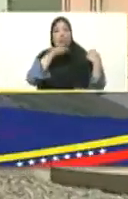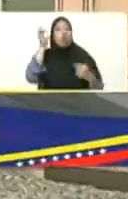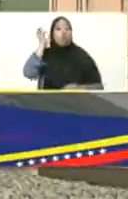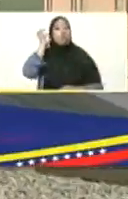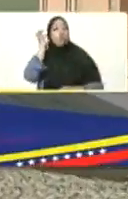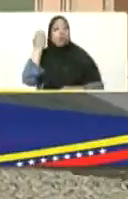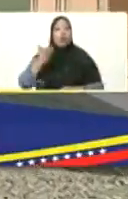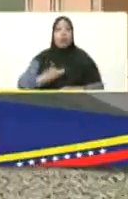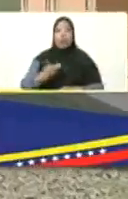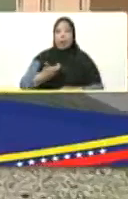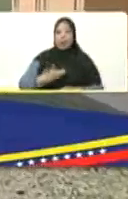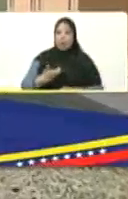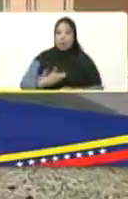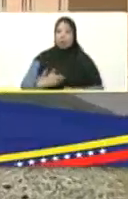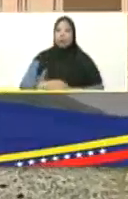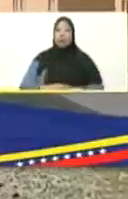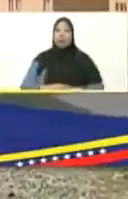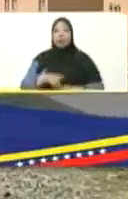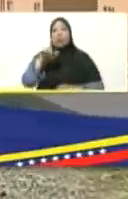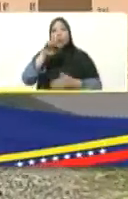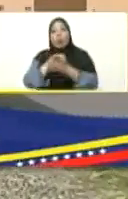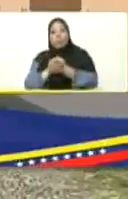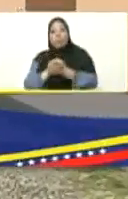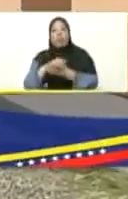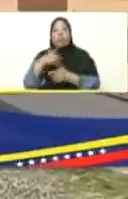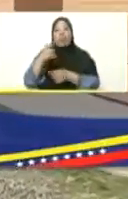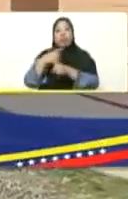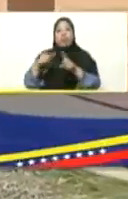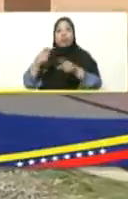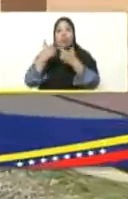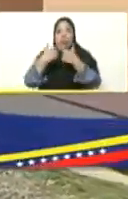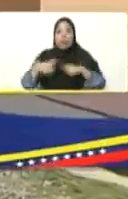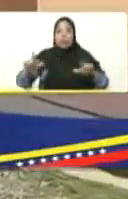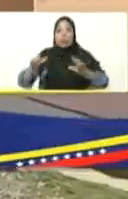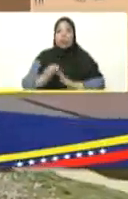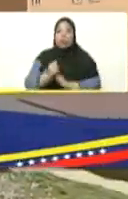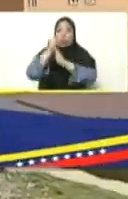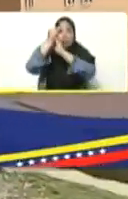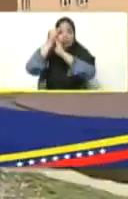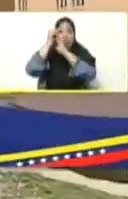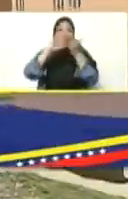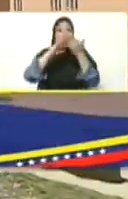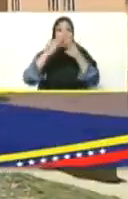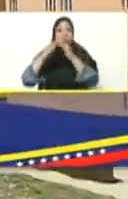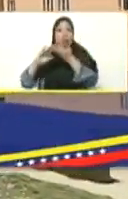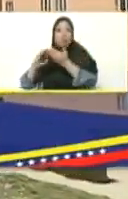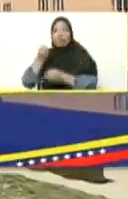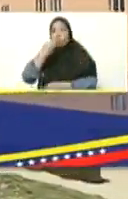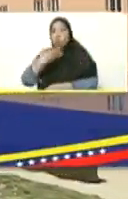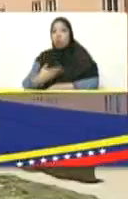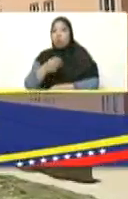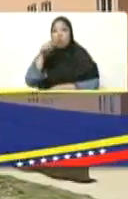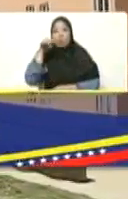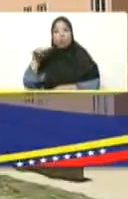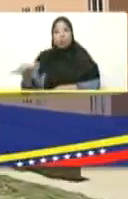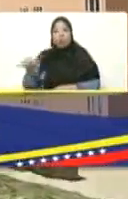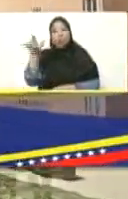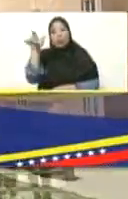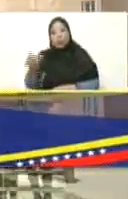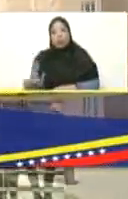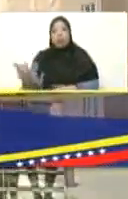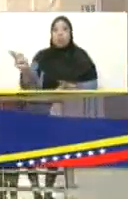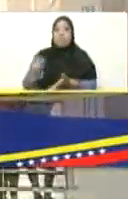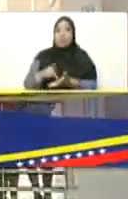alcaldesa Dayana, con Jessica, nuestra lideresa de la comunidad. Y bueno, aquí están los vecinos, las vecinas,